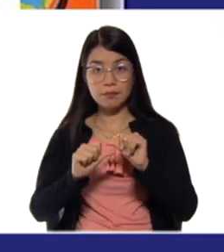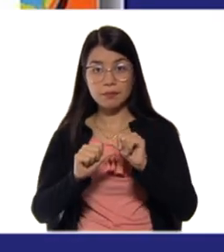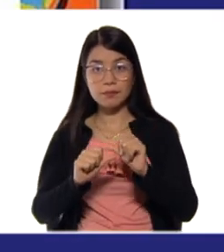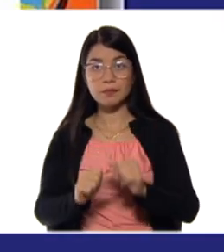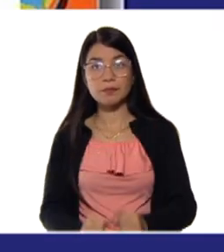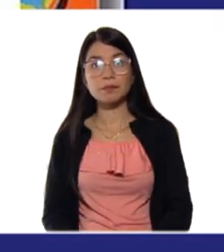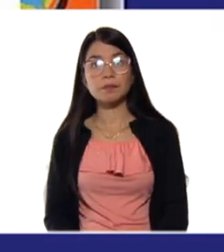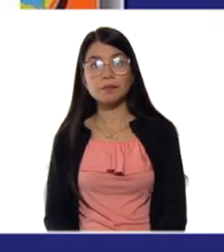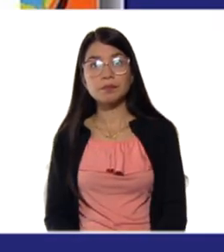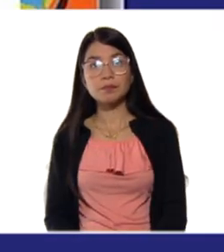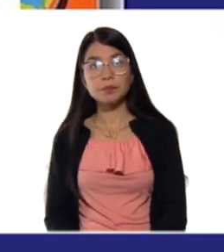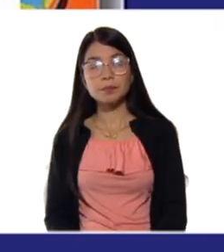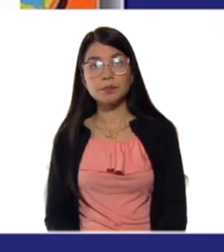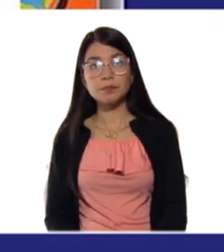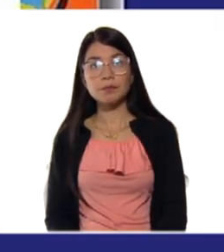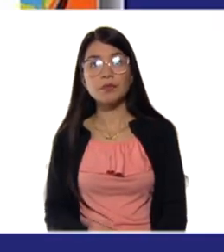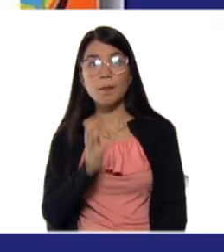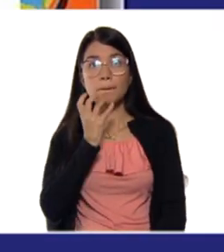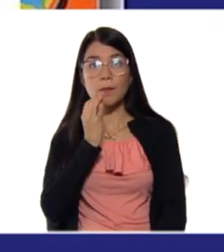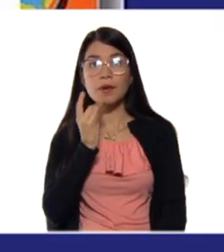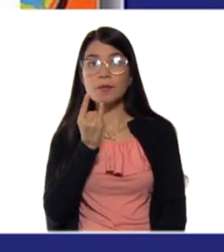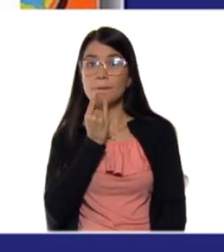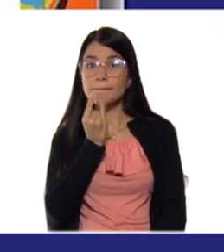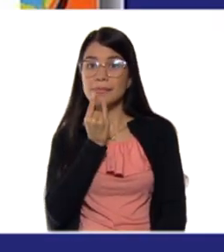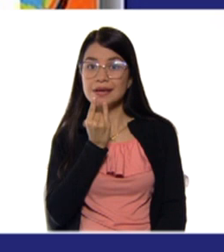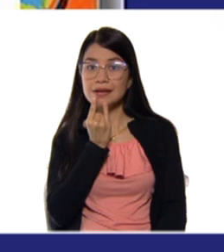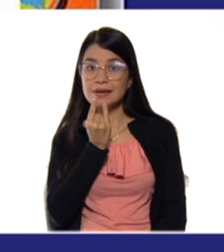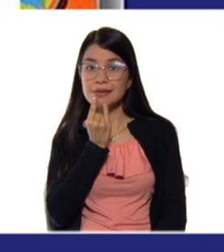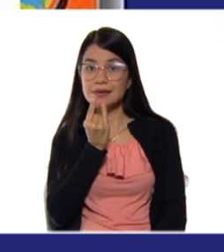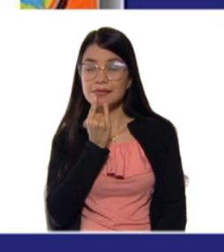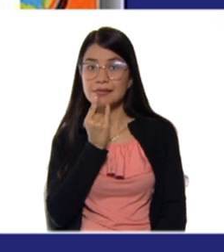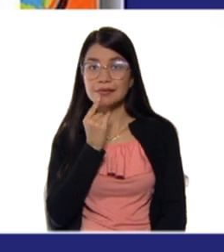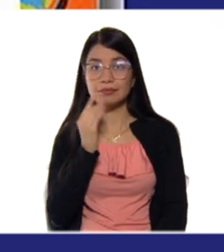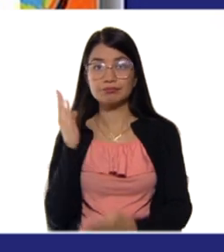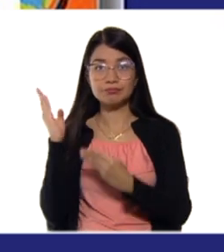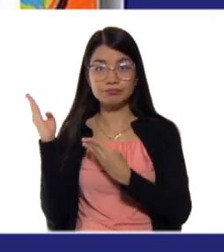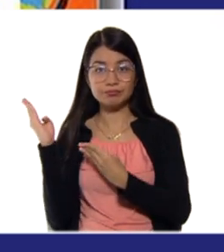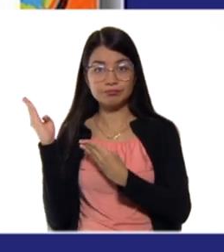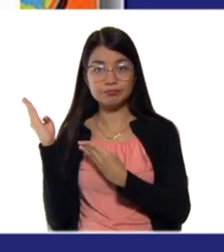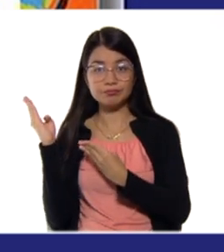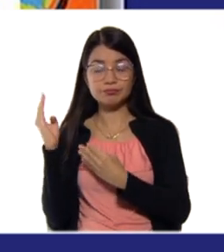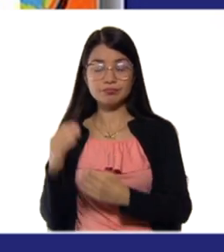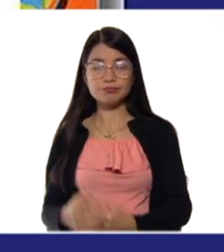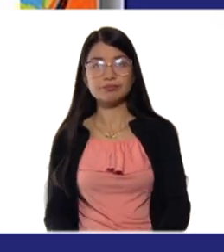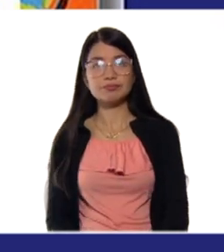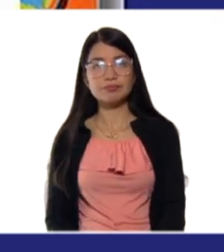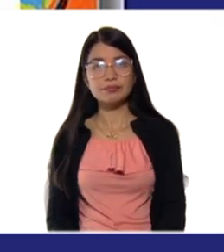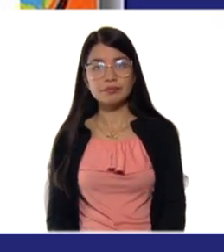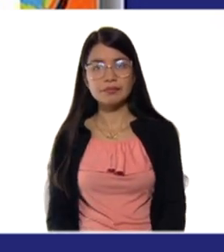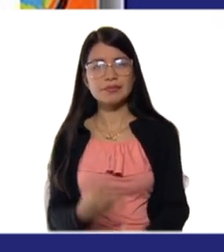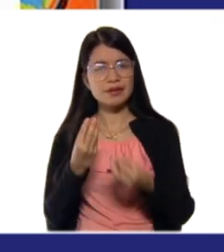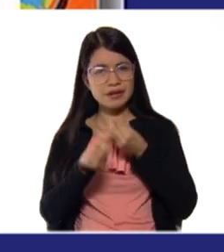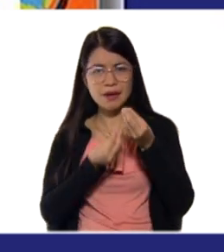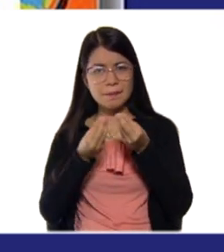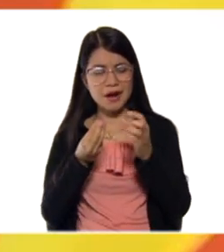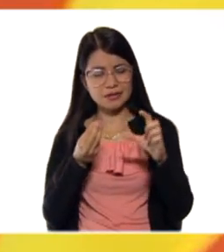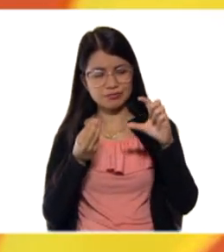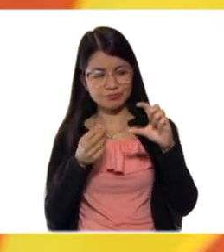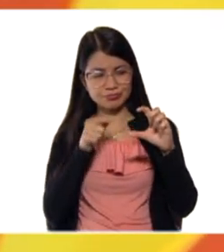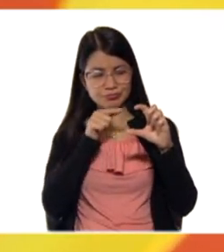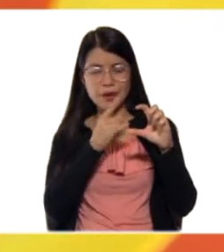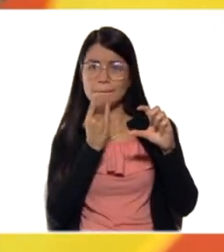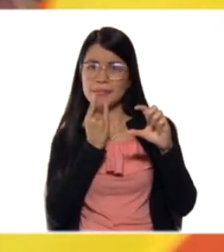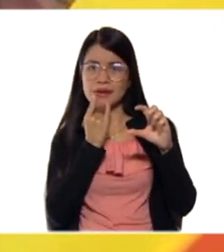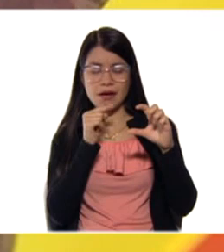baterías. ¿Sí? Una batería, ¿qué ocurre dentro de la batería? poco a poco en las